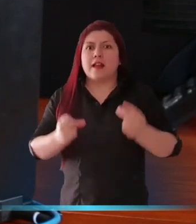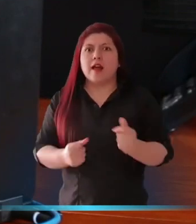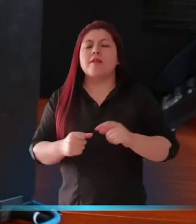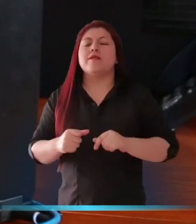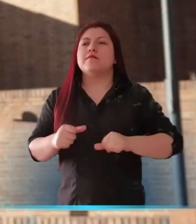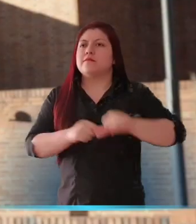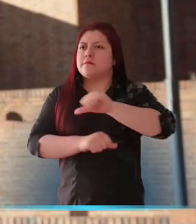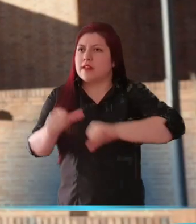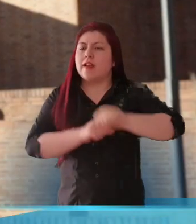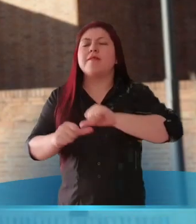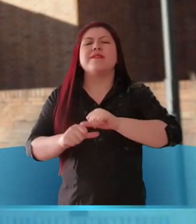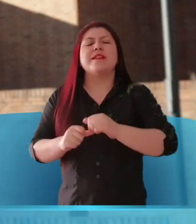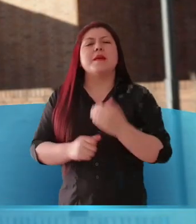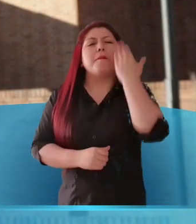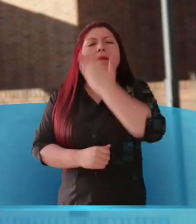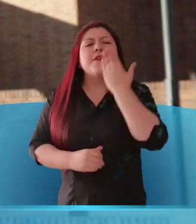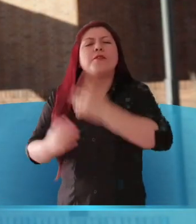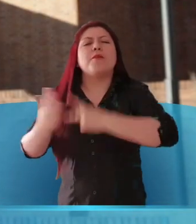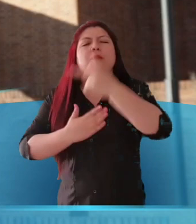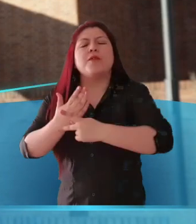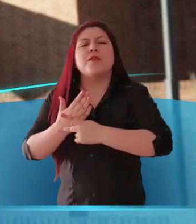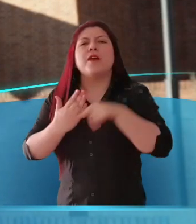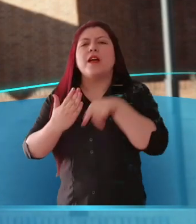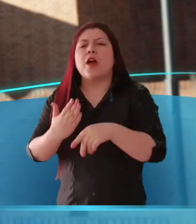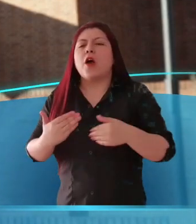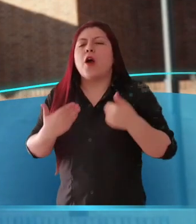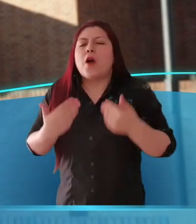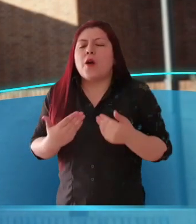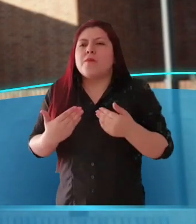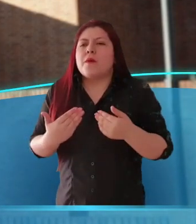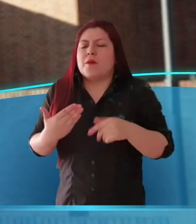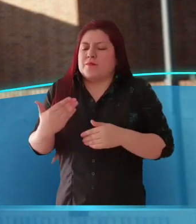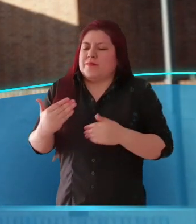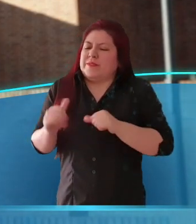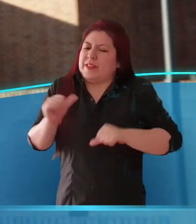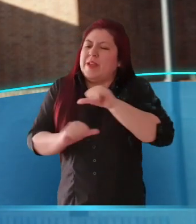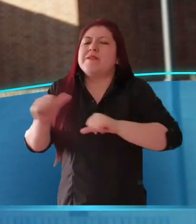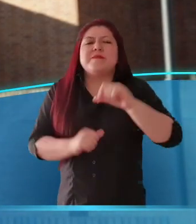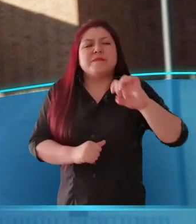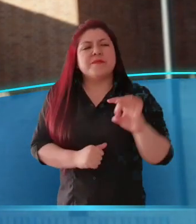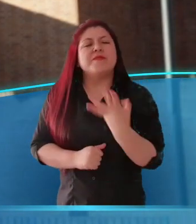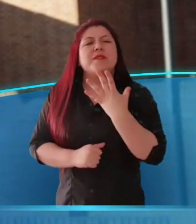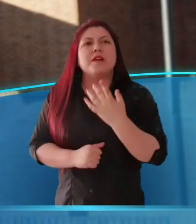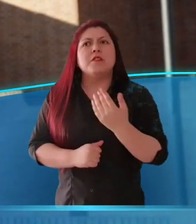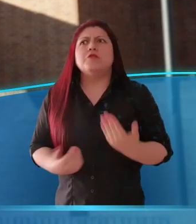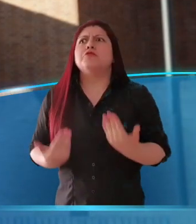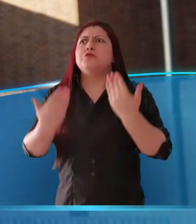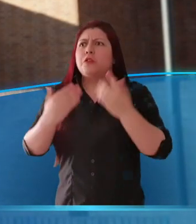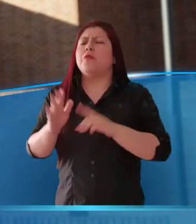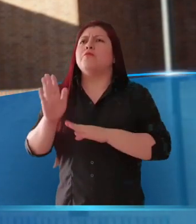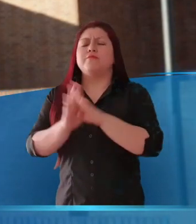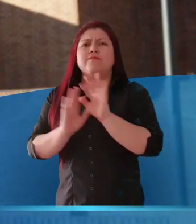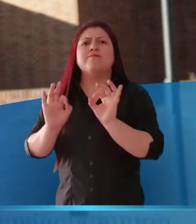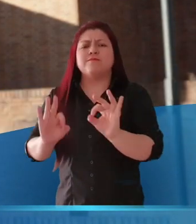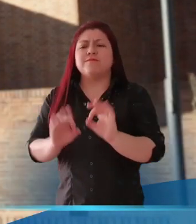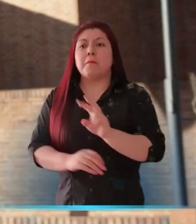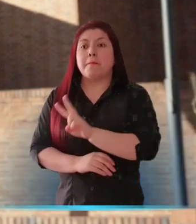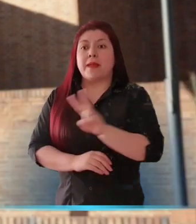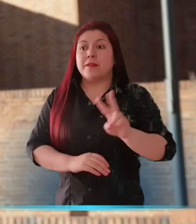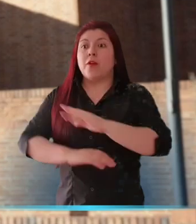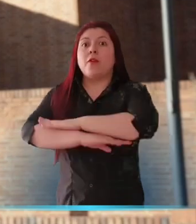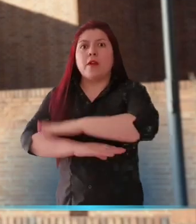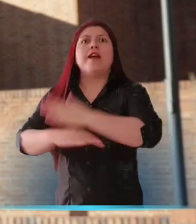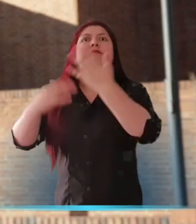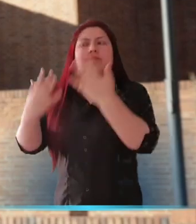digitales para ellos. Queremos contarles que desde la oficina de cedulación en el exterior junto con Cancillería se está